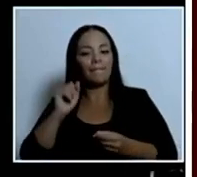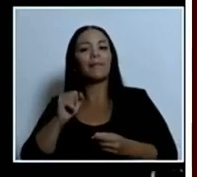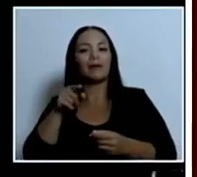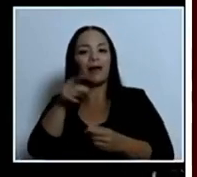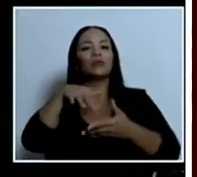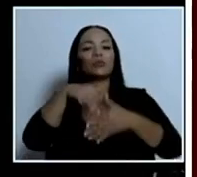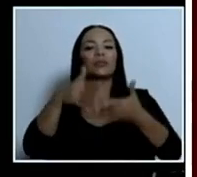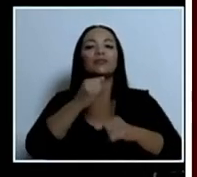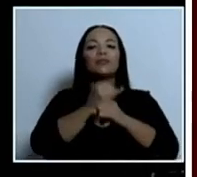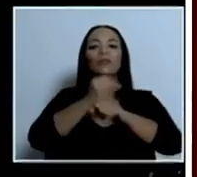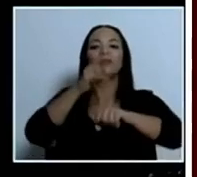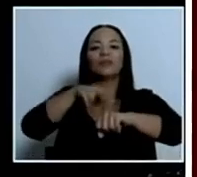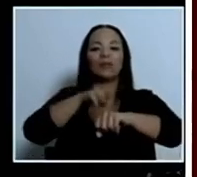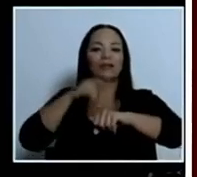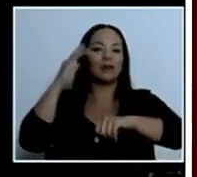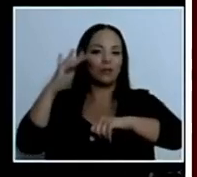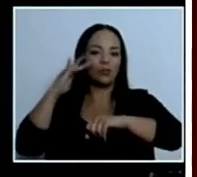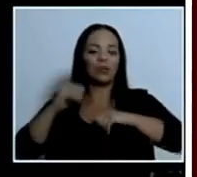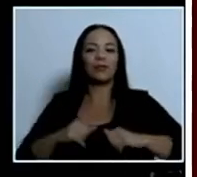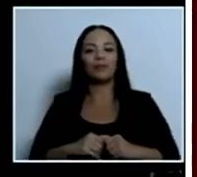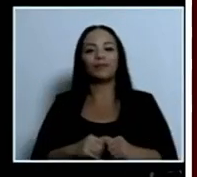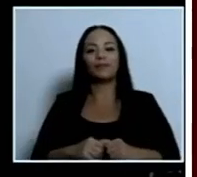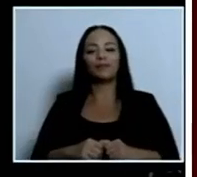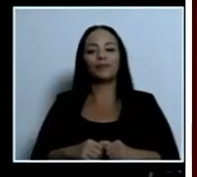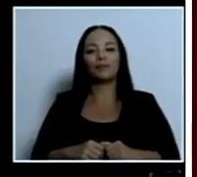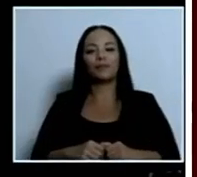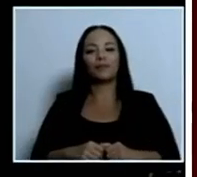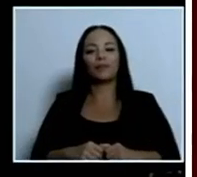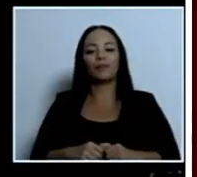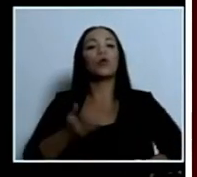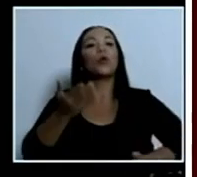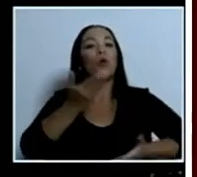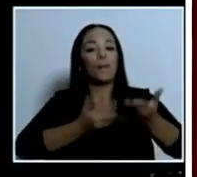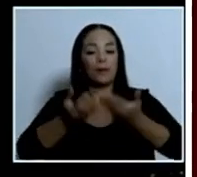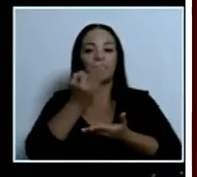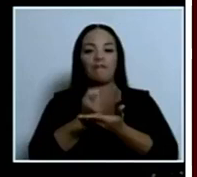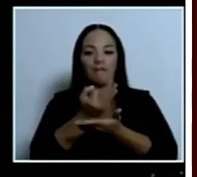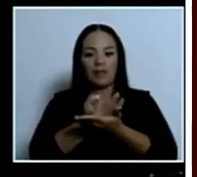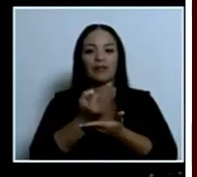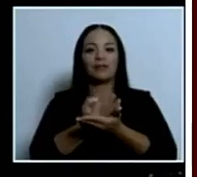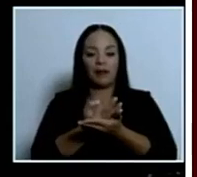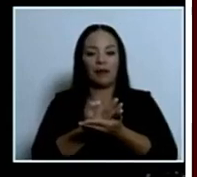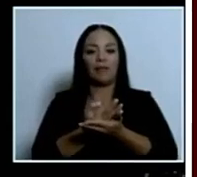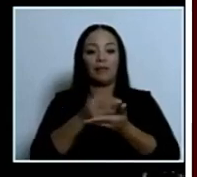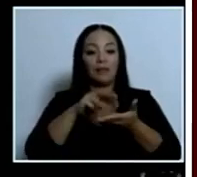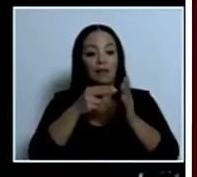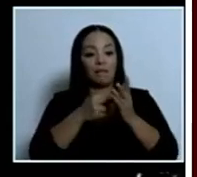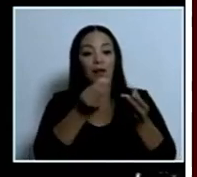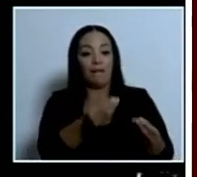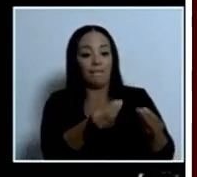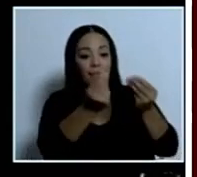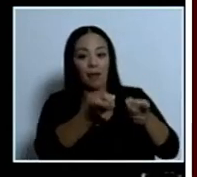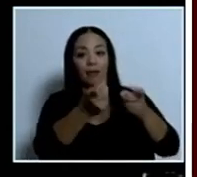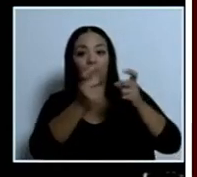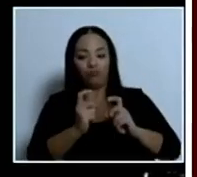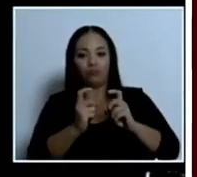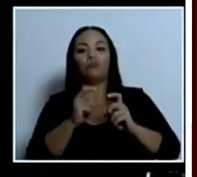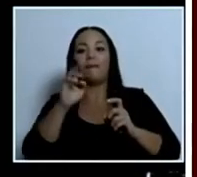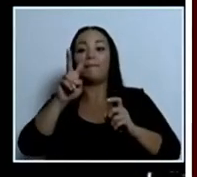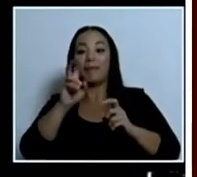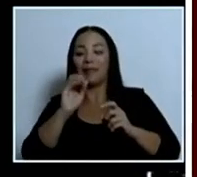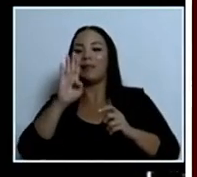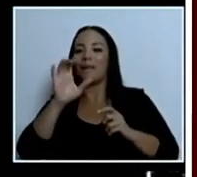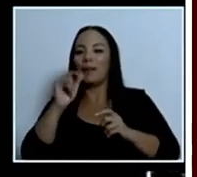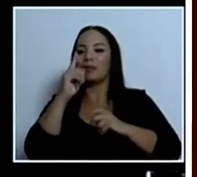Nacional de la Música por medio de cooperación financiera de recursos no reembolsables. Son 20 becas por año